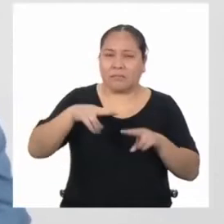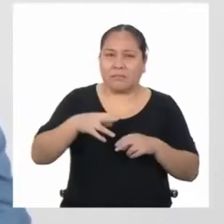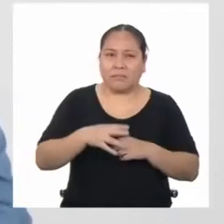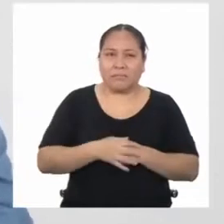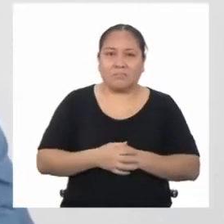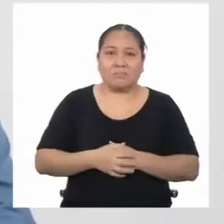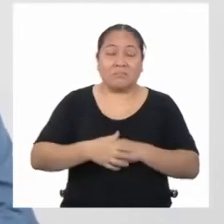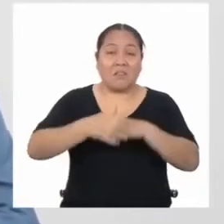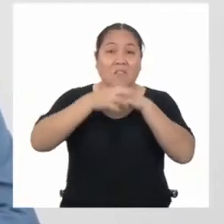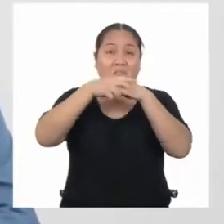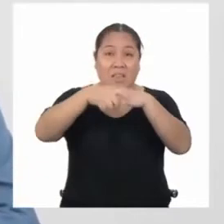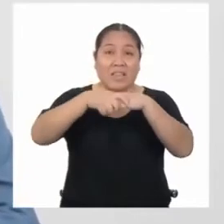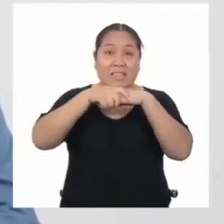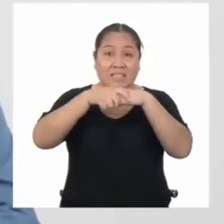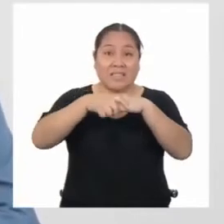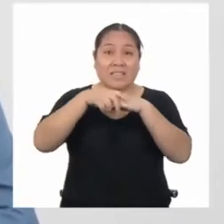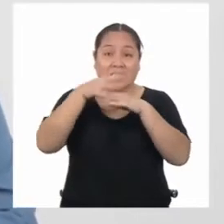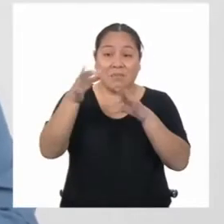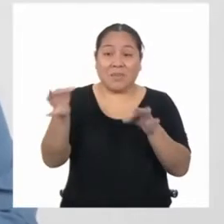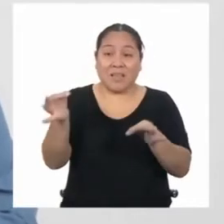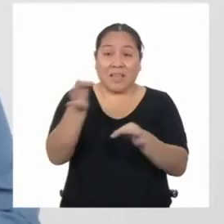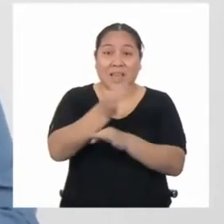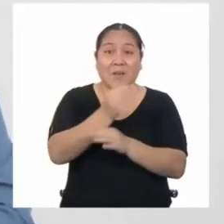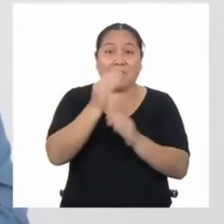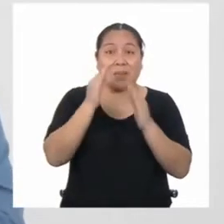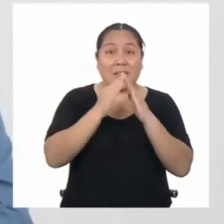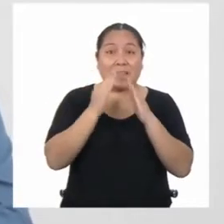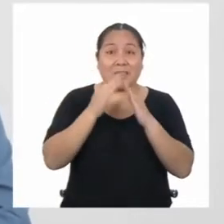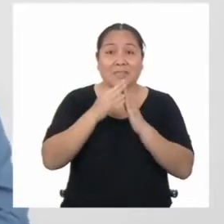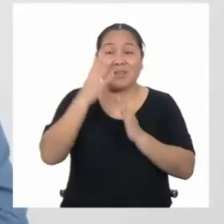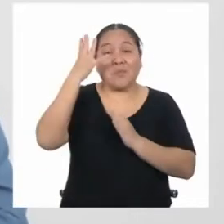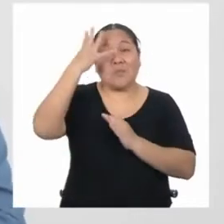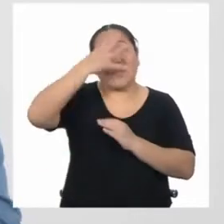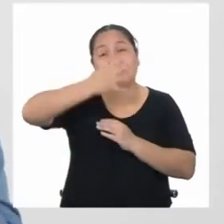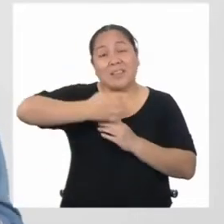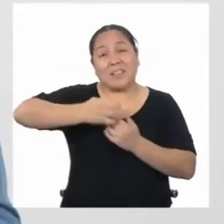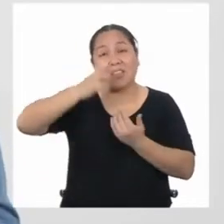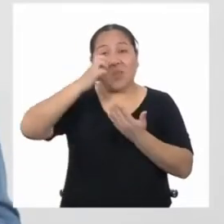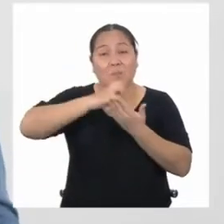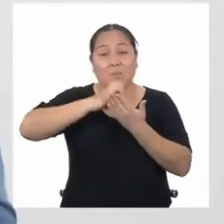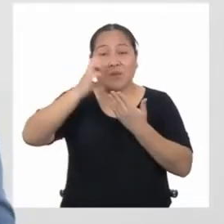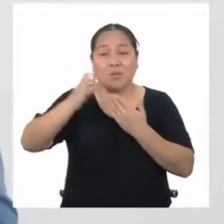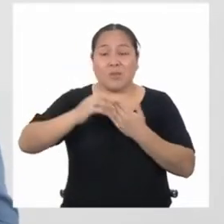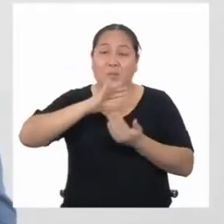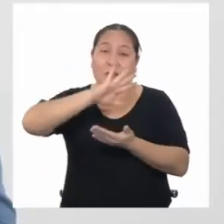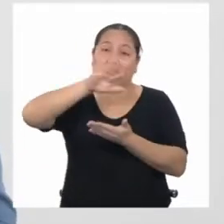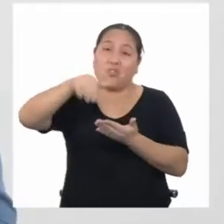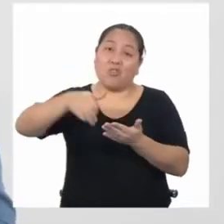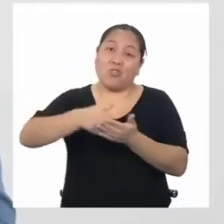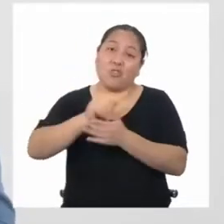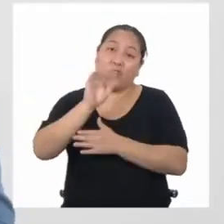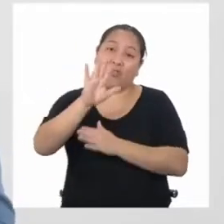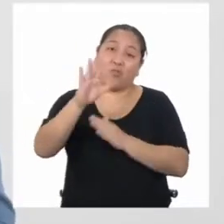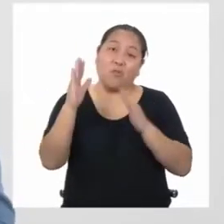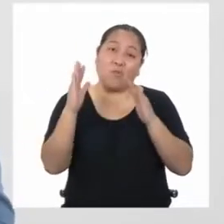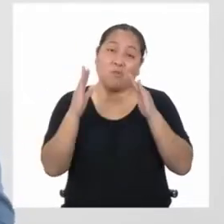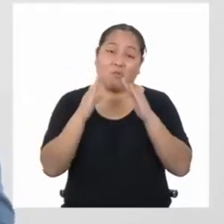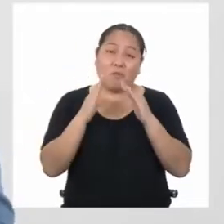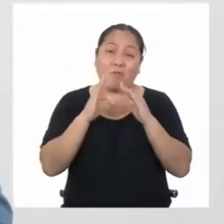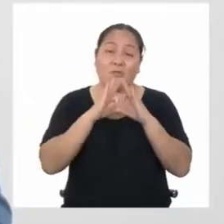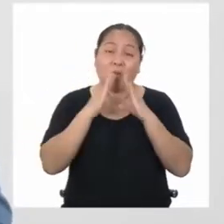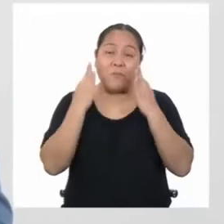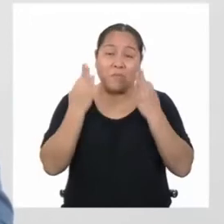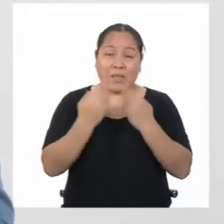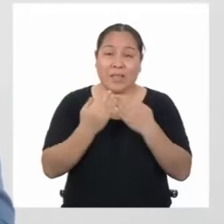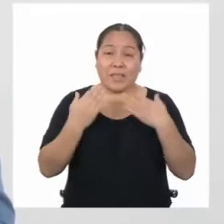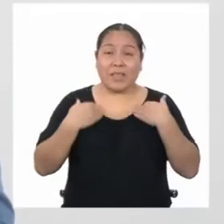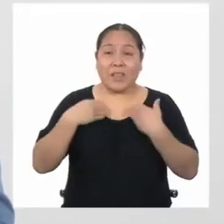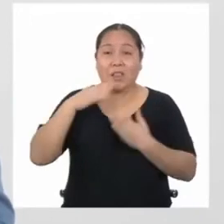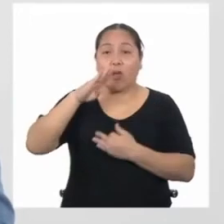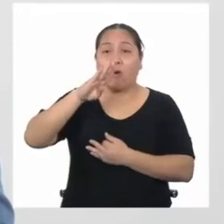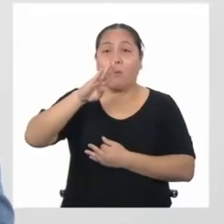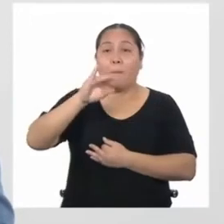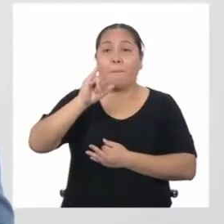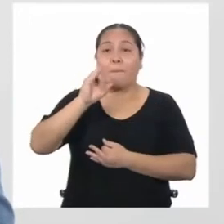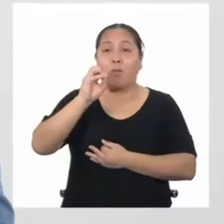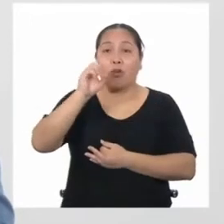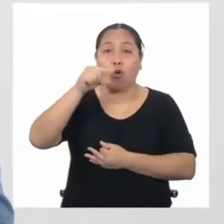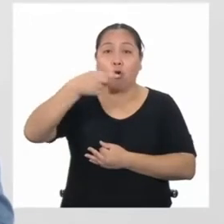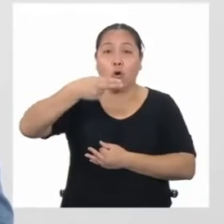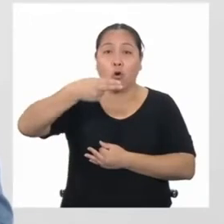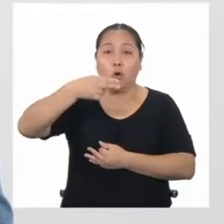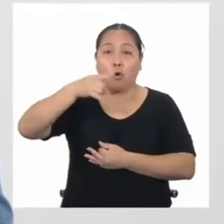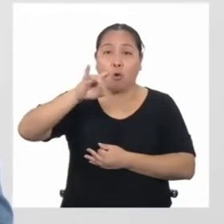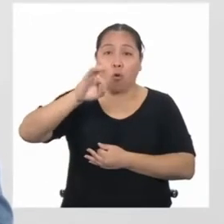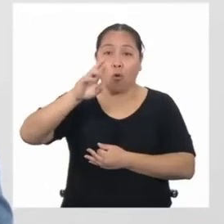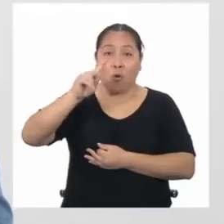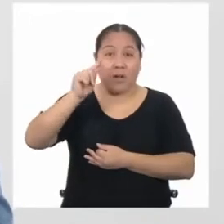Felicitaciones por tu mudanza y qué bonito proyecto para toda la familia, tener un biohuerto. Para calcular